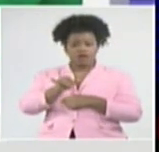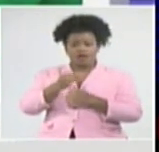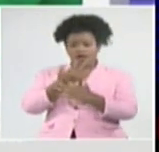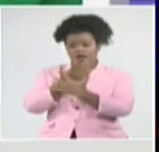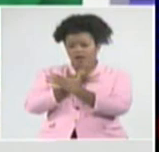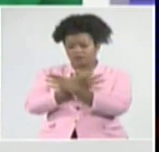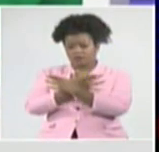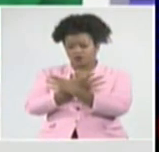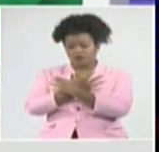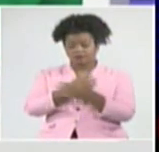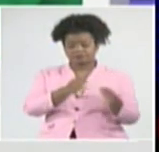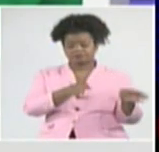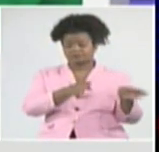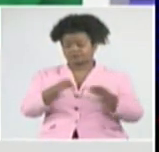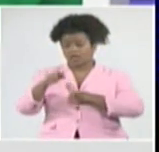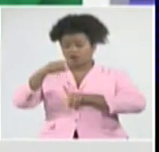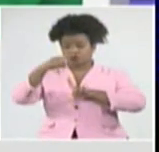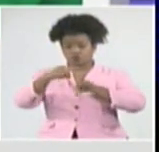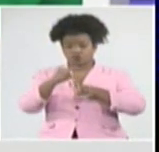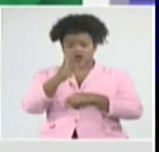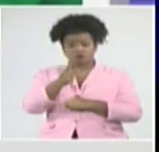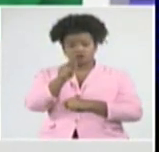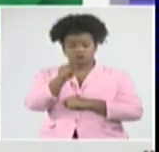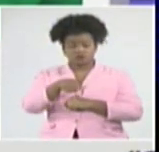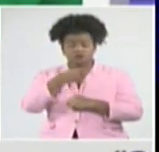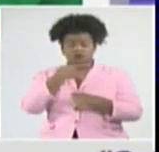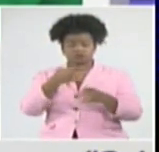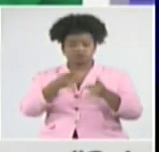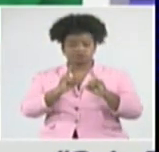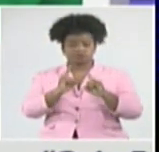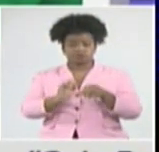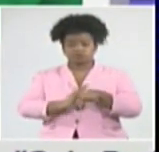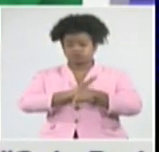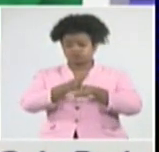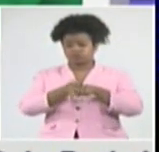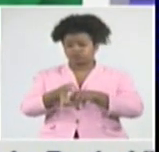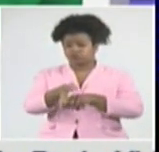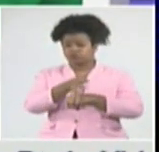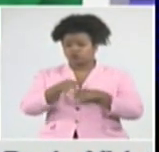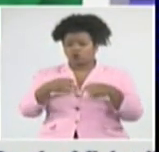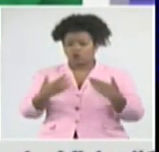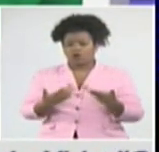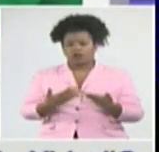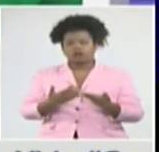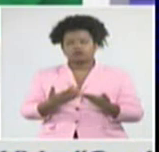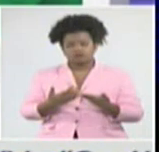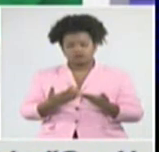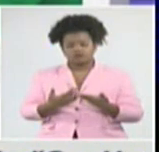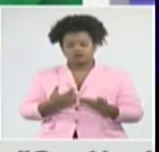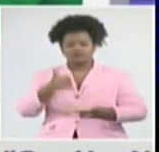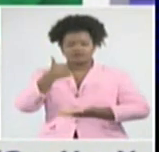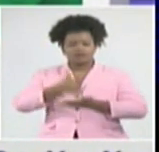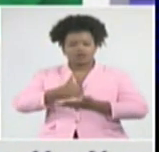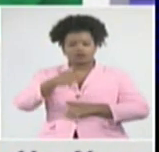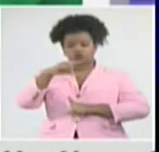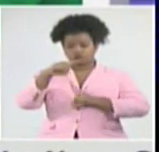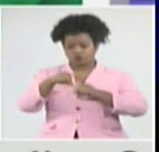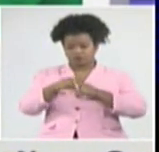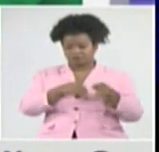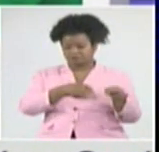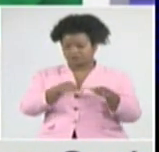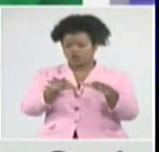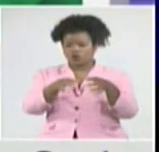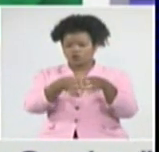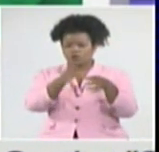Tunas, las dos personas que fallecen con COVID. Del municipio de Las Tunas. Por grupos de edades, nuevamente